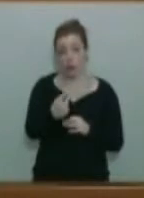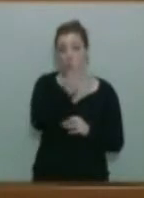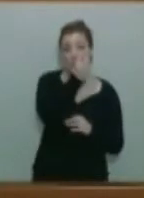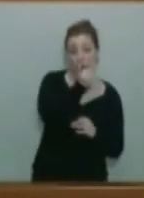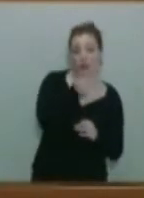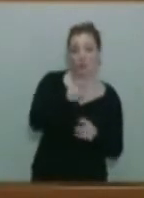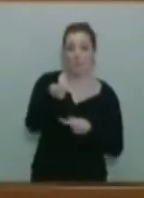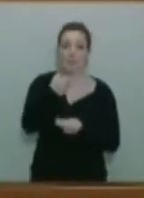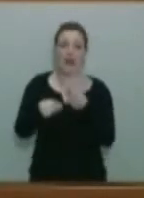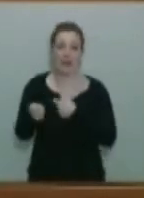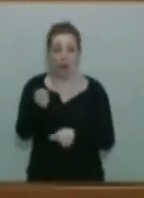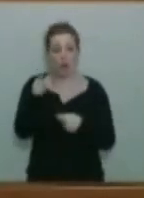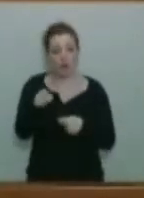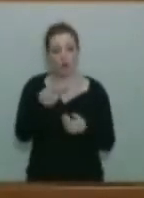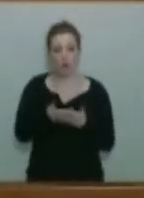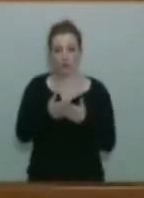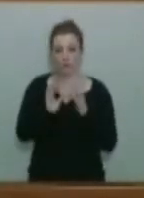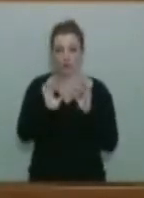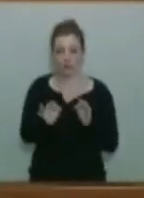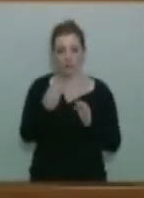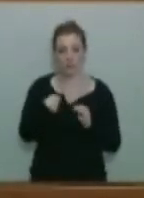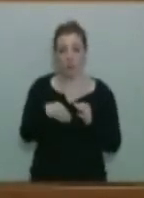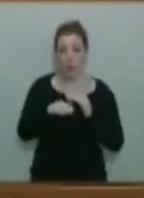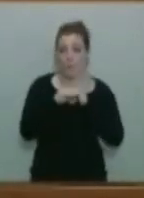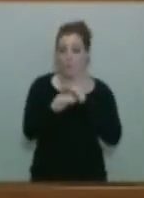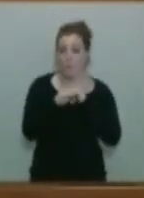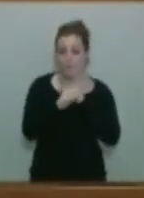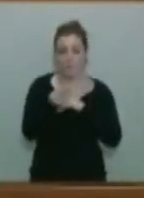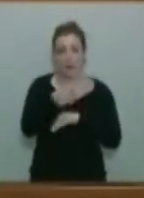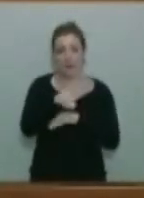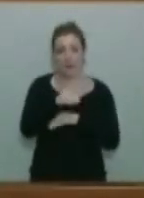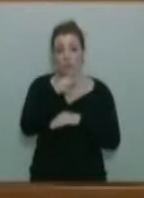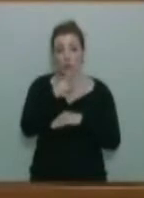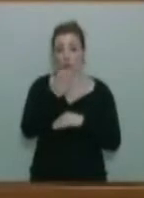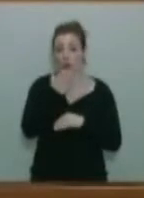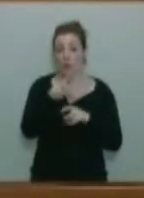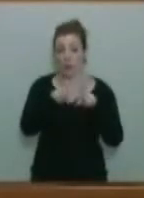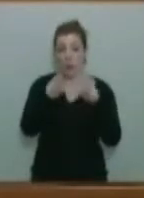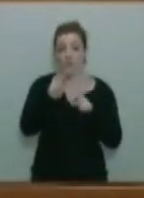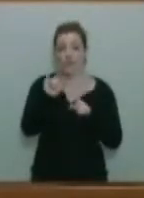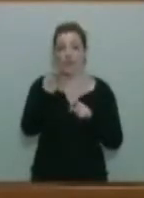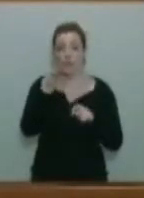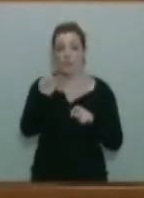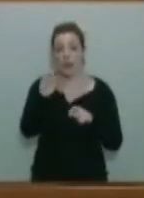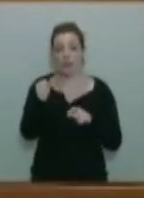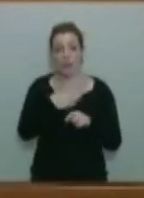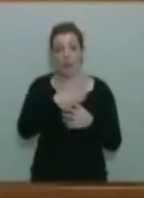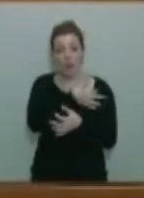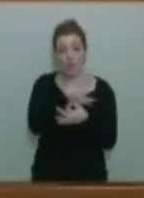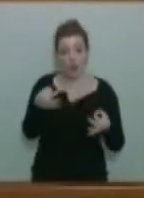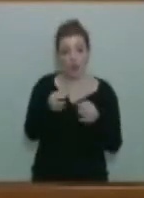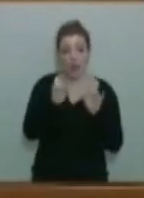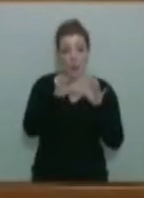mercado. Eso es lo que justifica el mantenimiento. Y en el caso, por ejemplo, de ITVASA, usted dice que se podría prestar por igual o mayor eficacia. Mire, hay